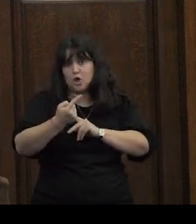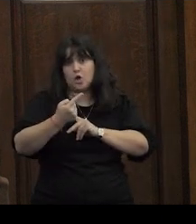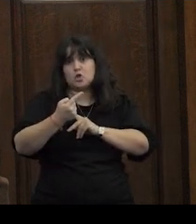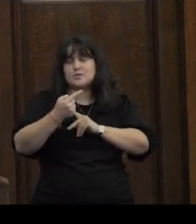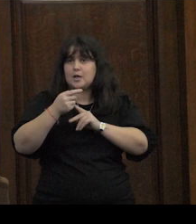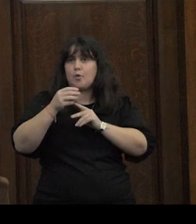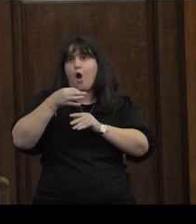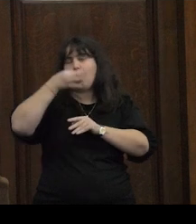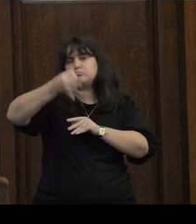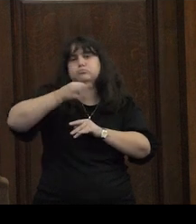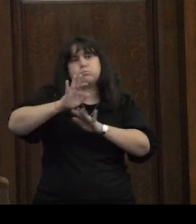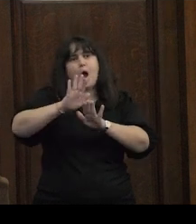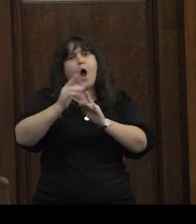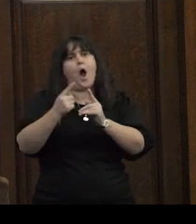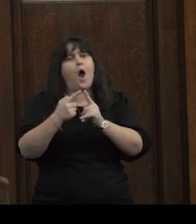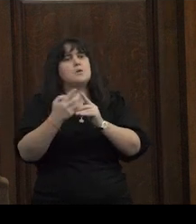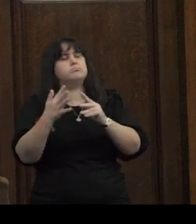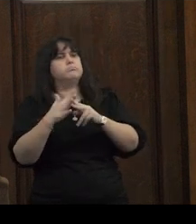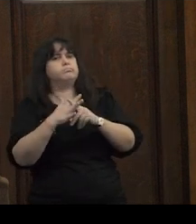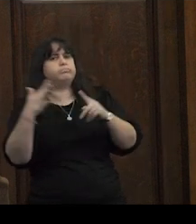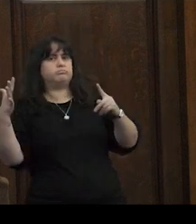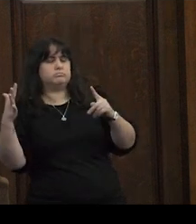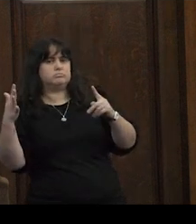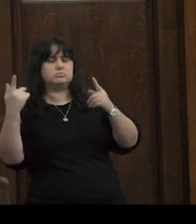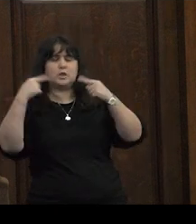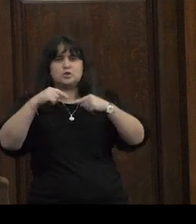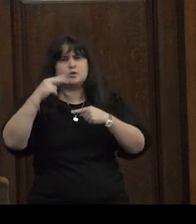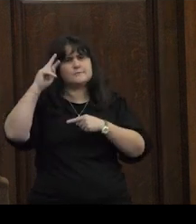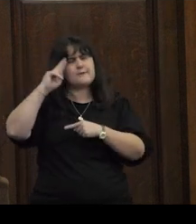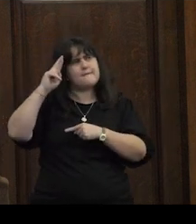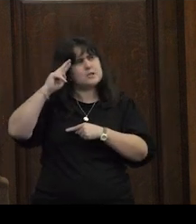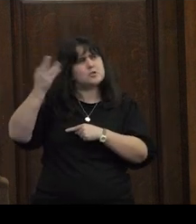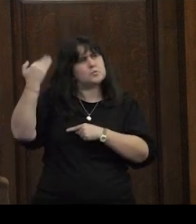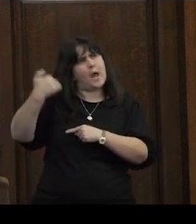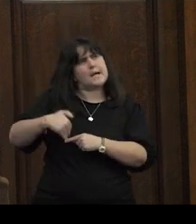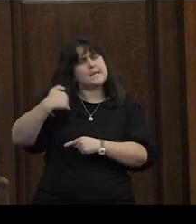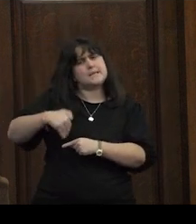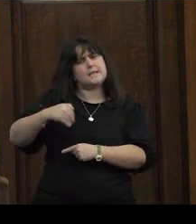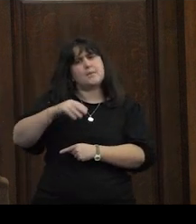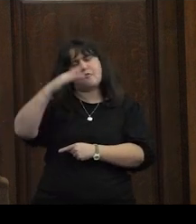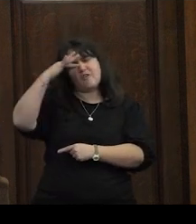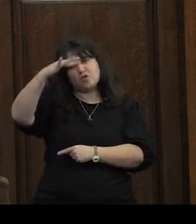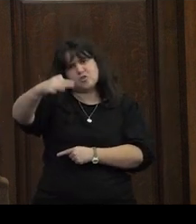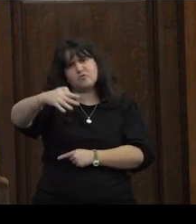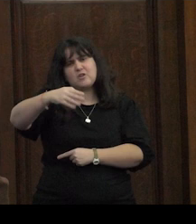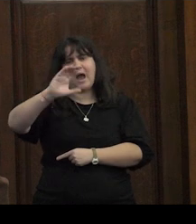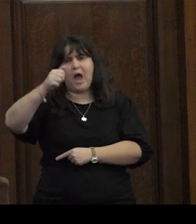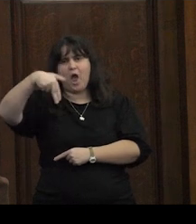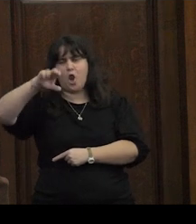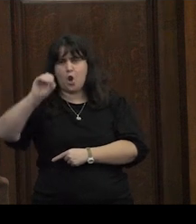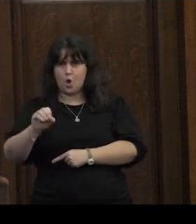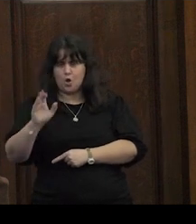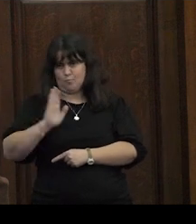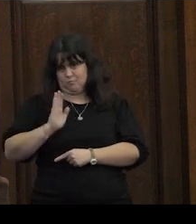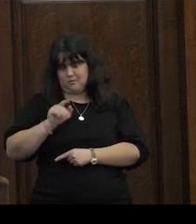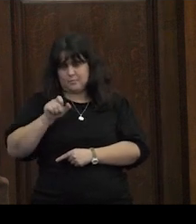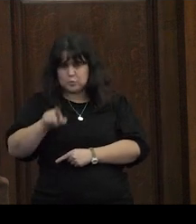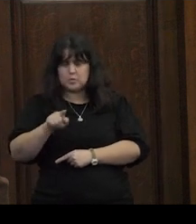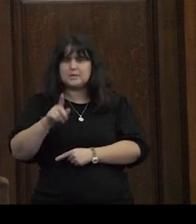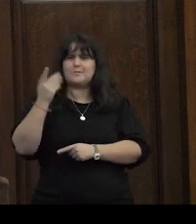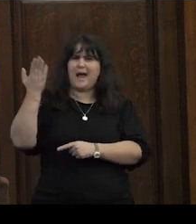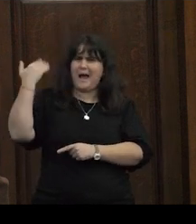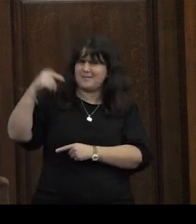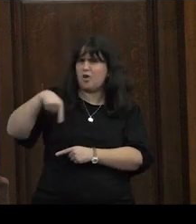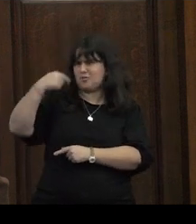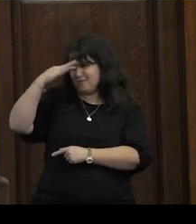discursos emancipatorios esto viene siendo reflexionado en Argentina por la filósofa Virginia Cano siguiendo las huellas